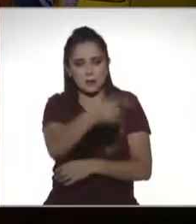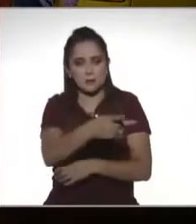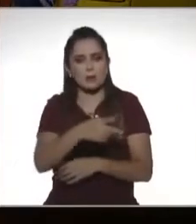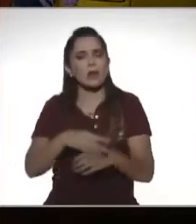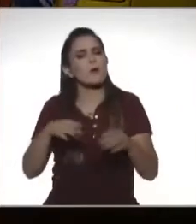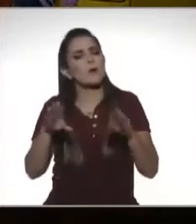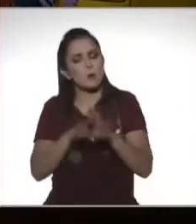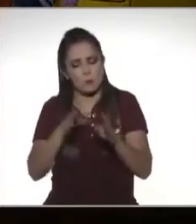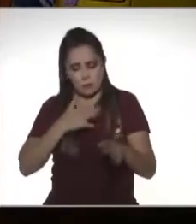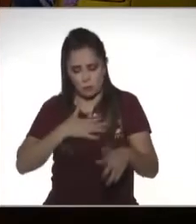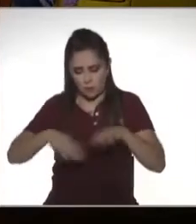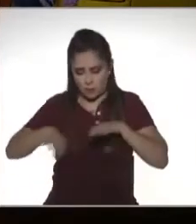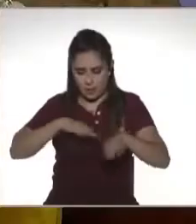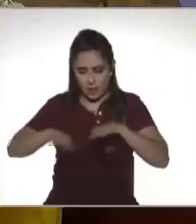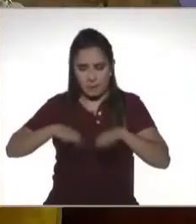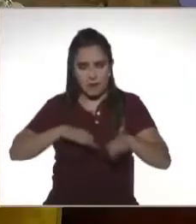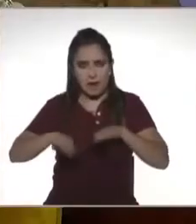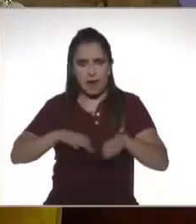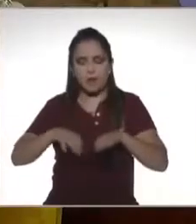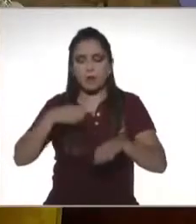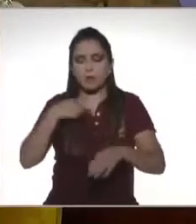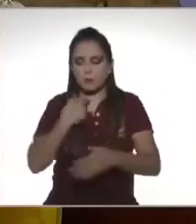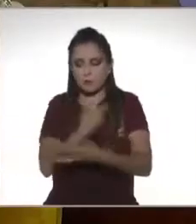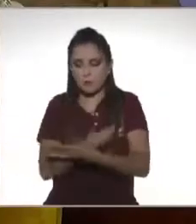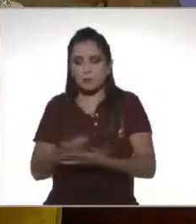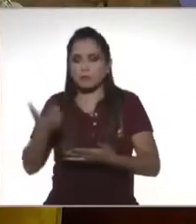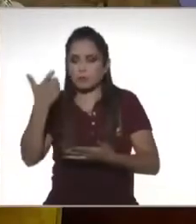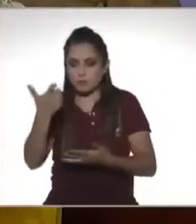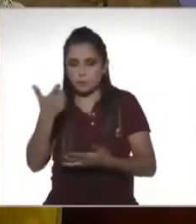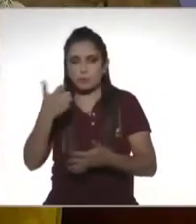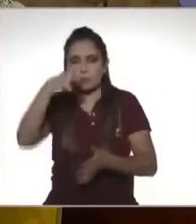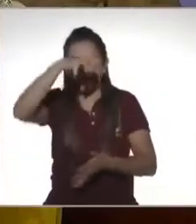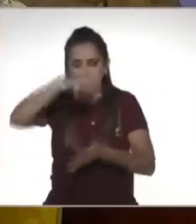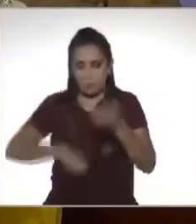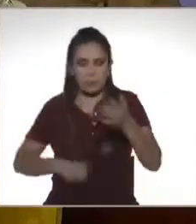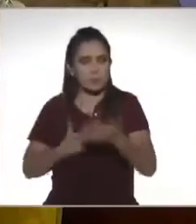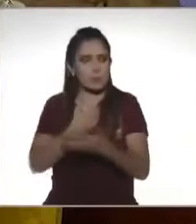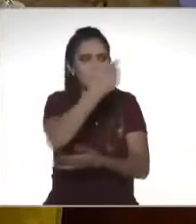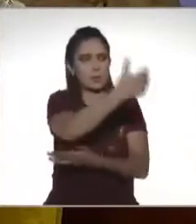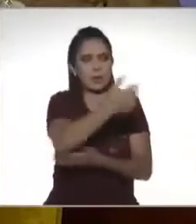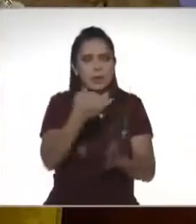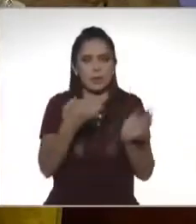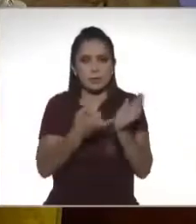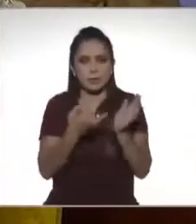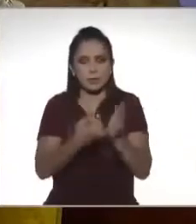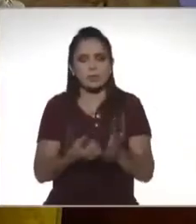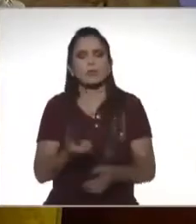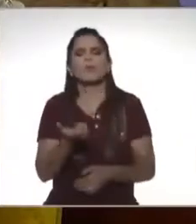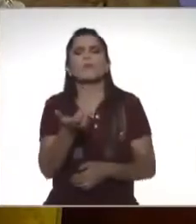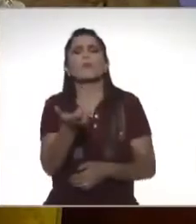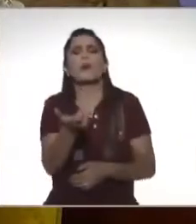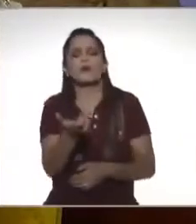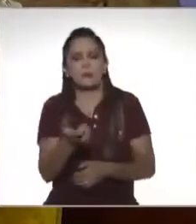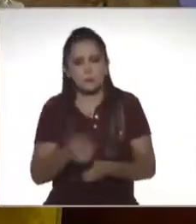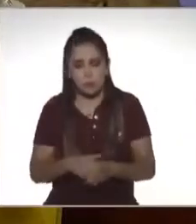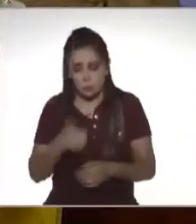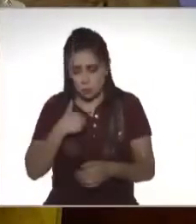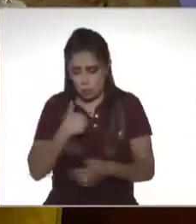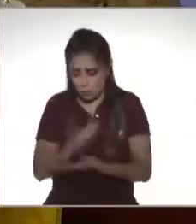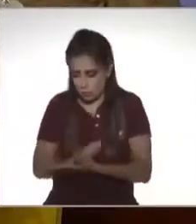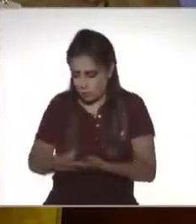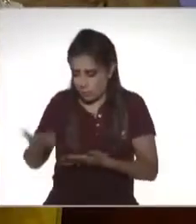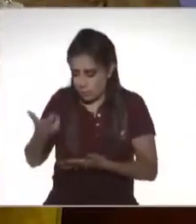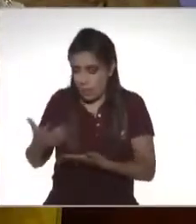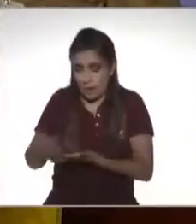nos dice, como trabajador, ¿hasta cuántos salarios mínimos me obliga a pagar impuestos? Es decir, o sea, ¿cuánto tengo que ganar para yo